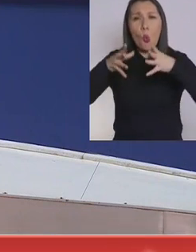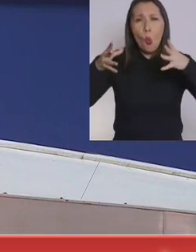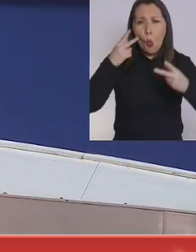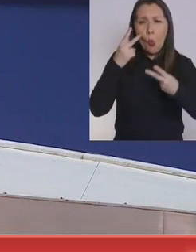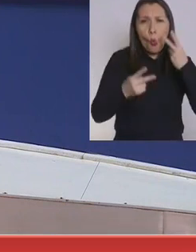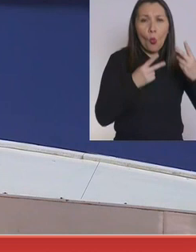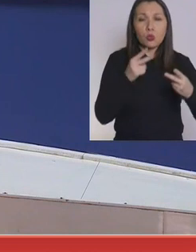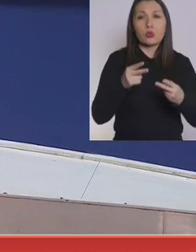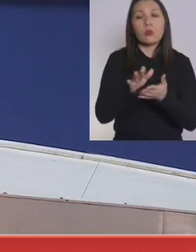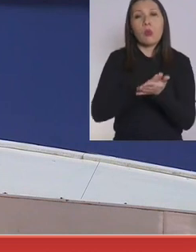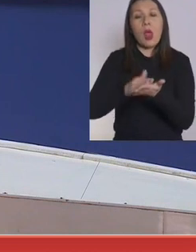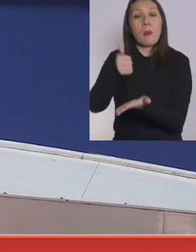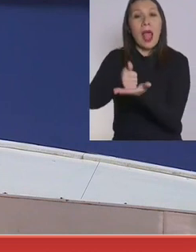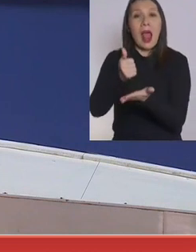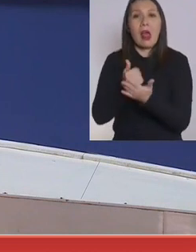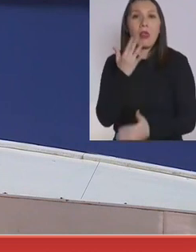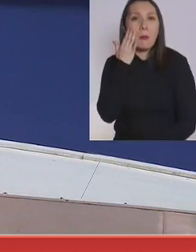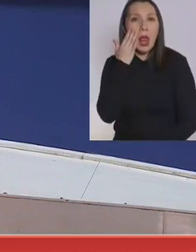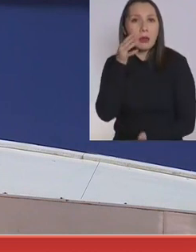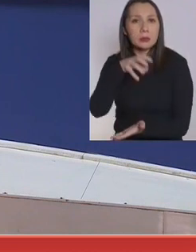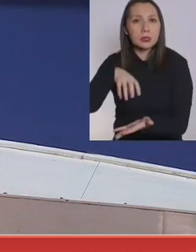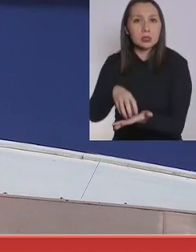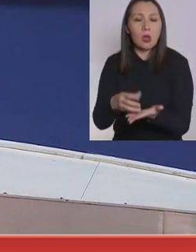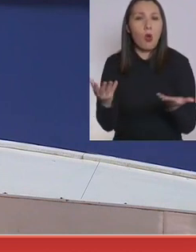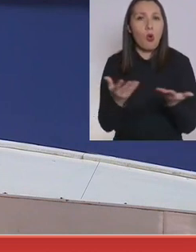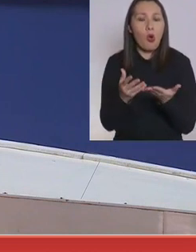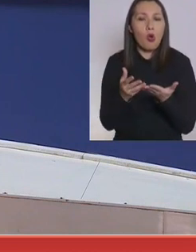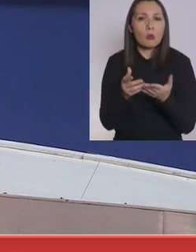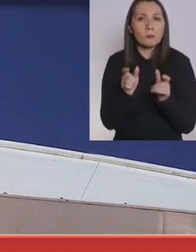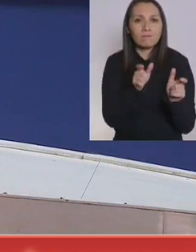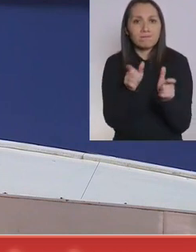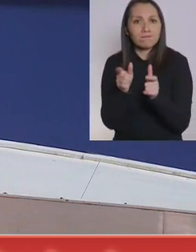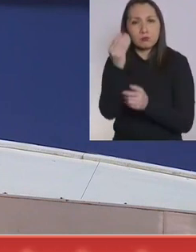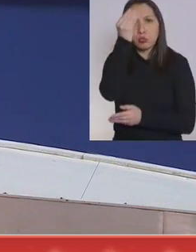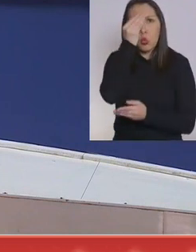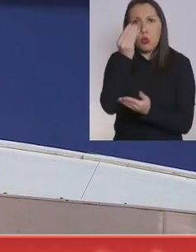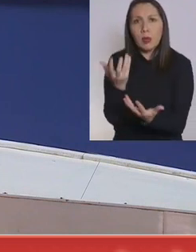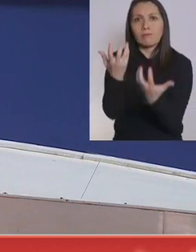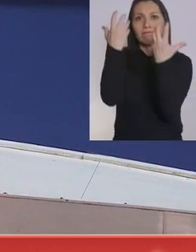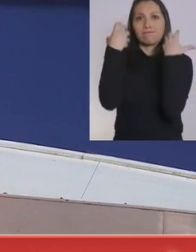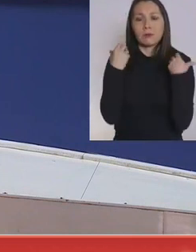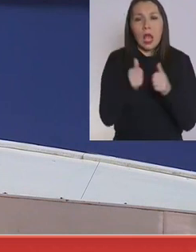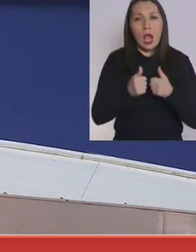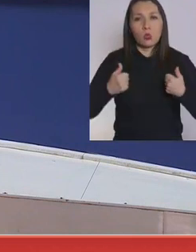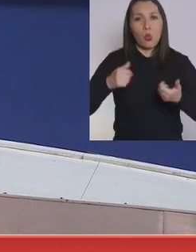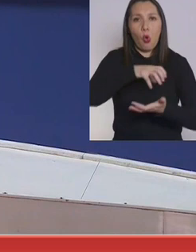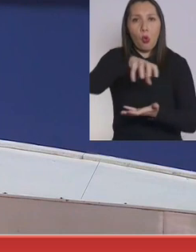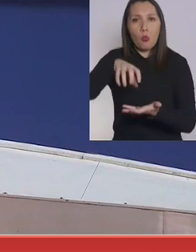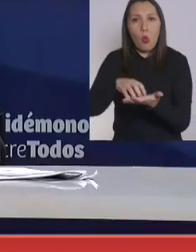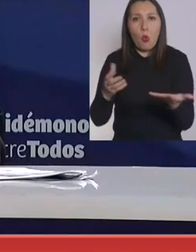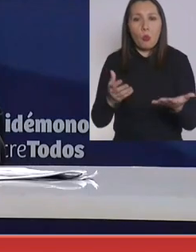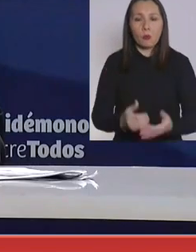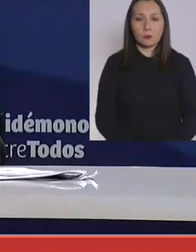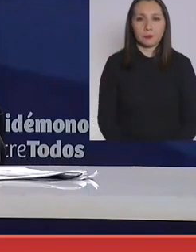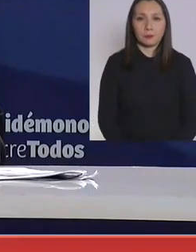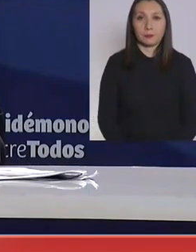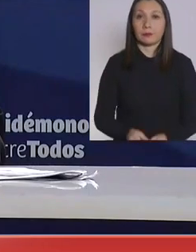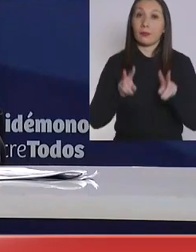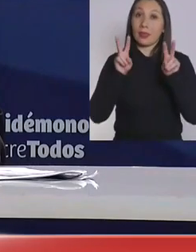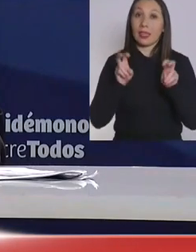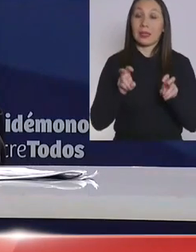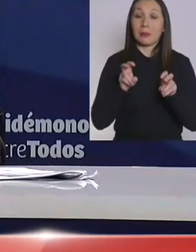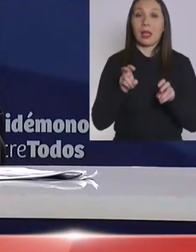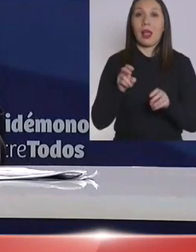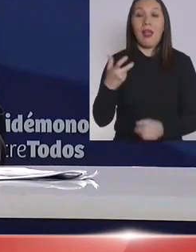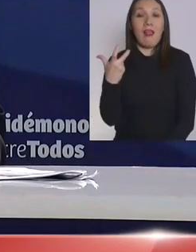en particular, por ejemplo, el alcalde de Melipilla. ¿Cómo se puede abordar esa preocupación por parte de las autoridades comunales? Bueno, con respecto